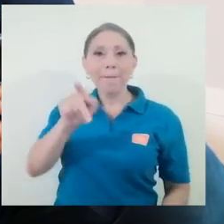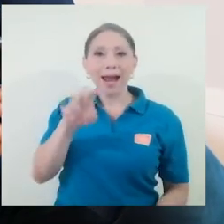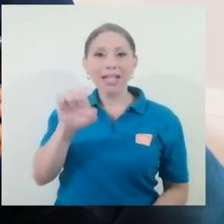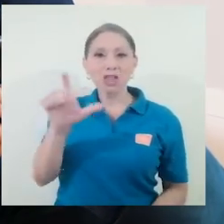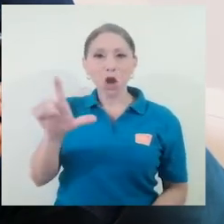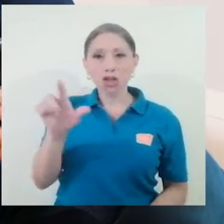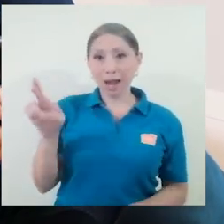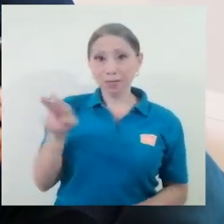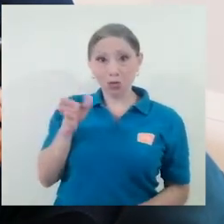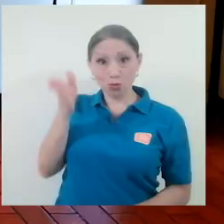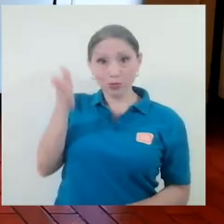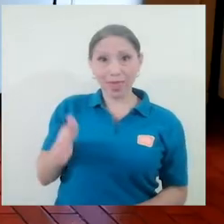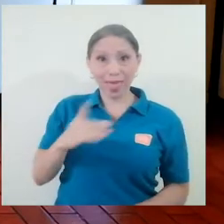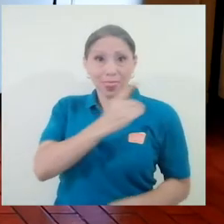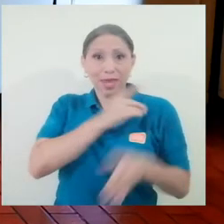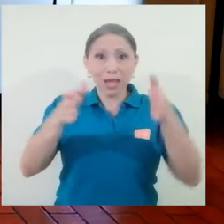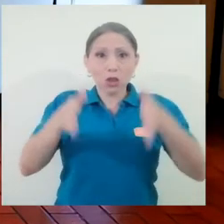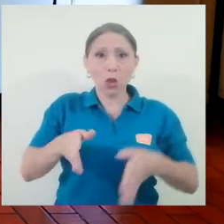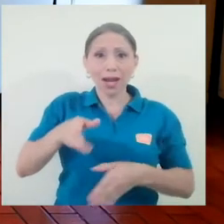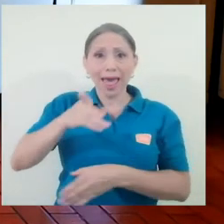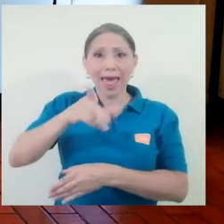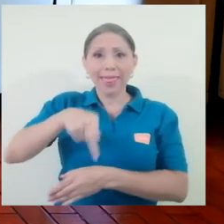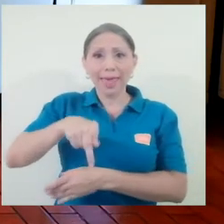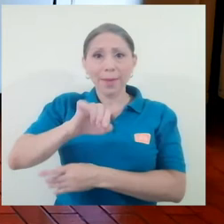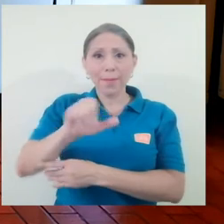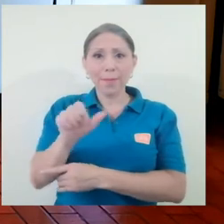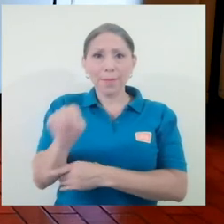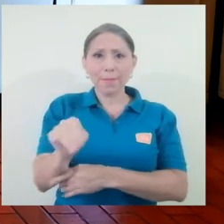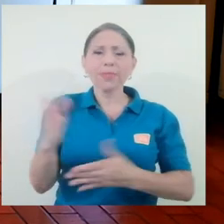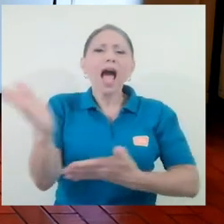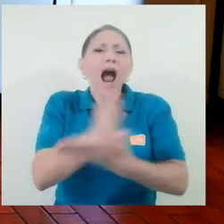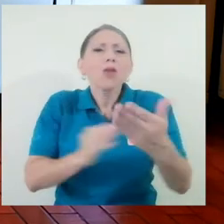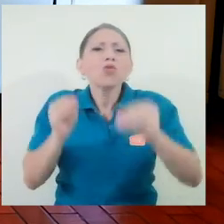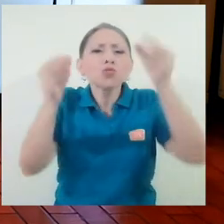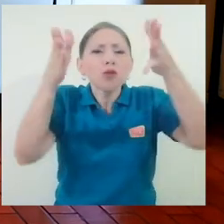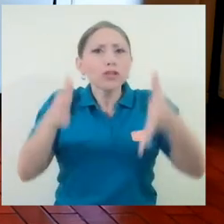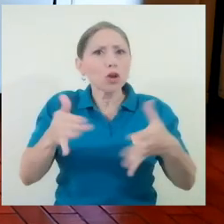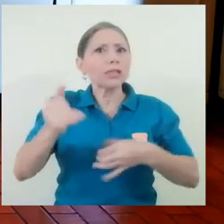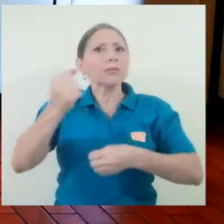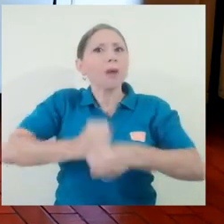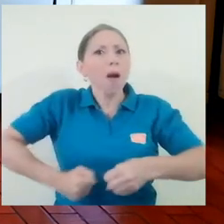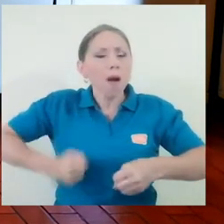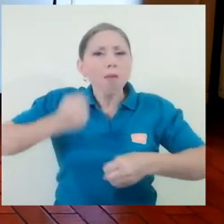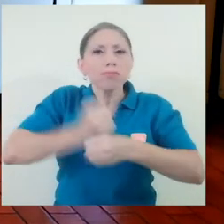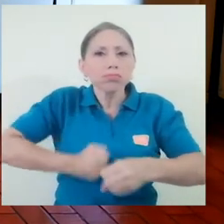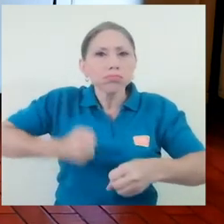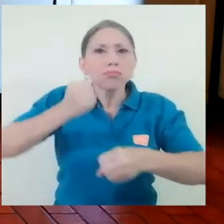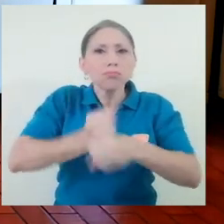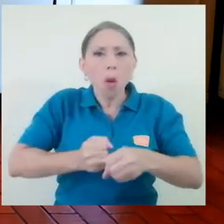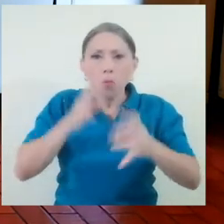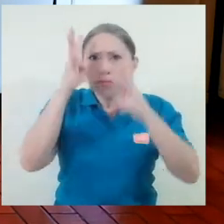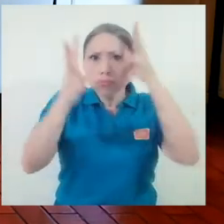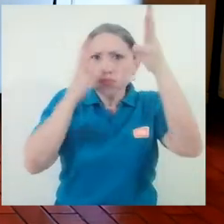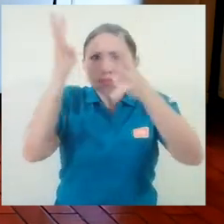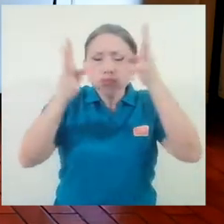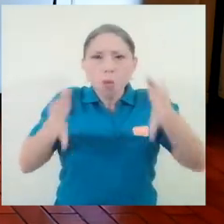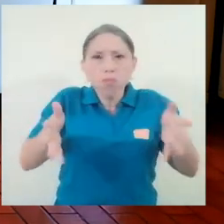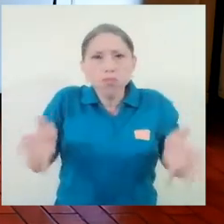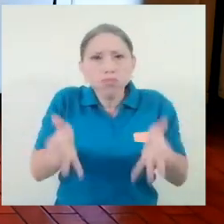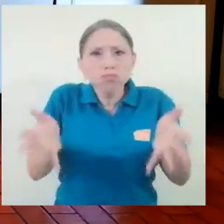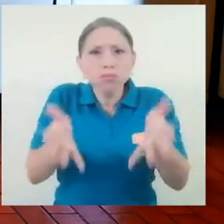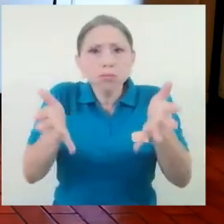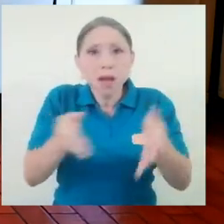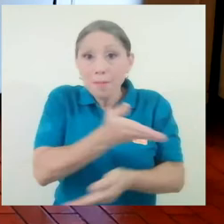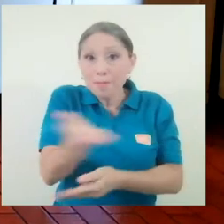acuerdo con Marisol Rapso, directora del PIAM, algunos profesores han sacado la tarea y han fomentado su creatividad